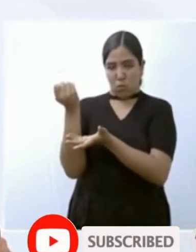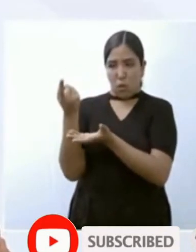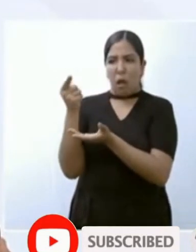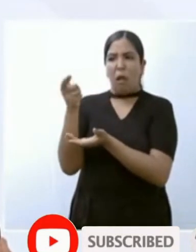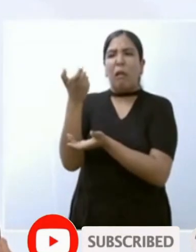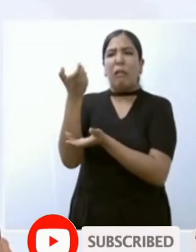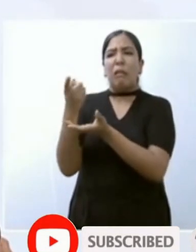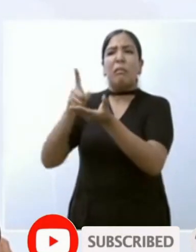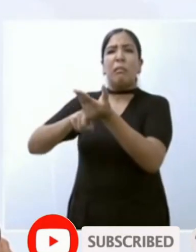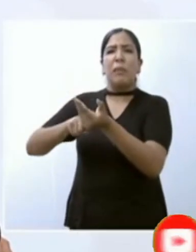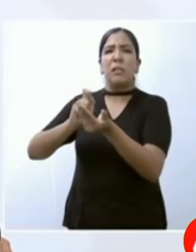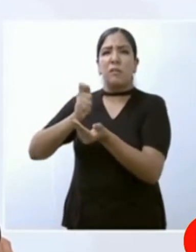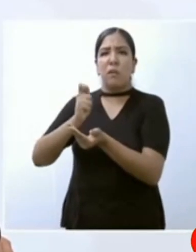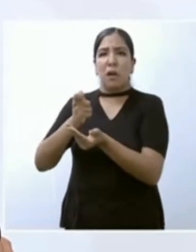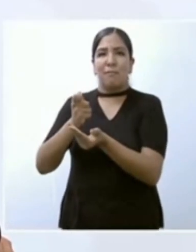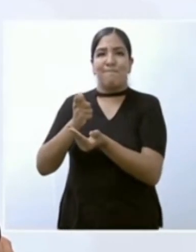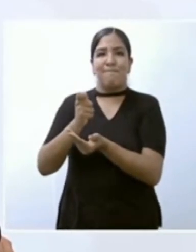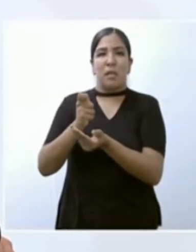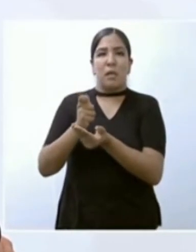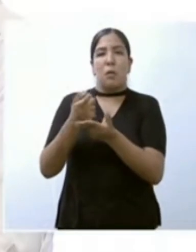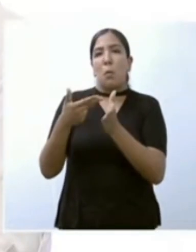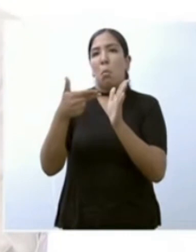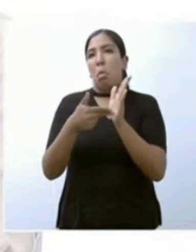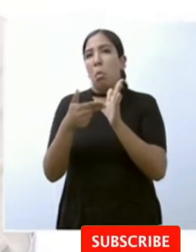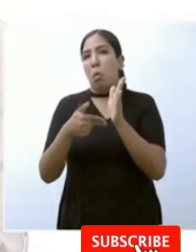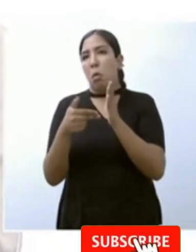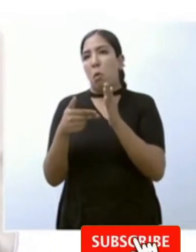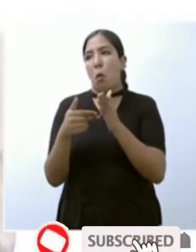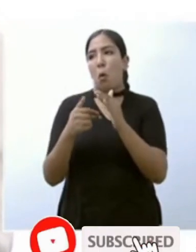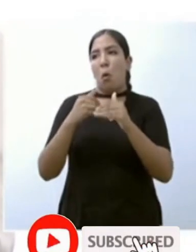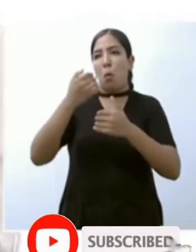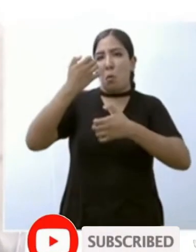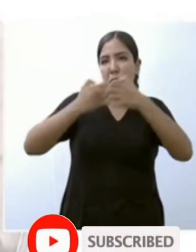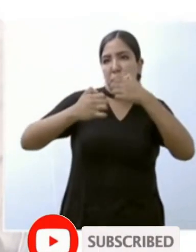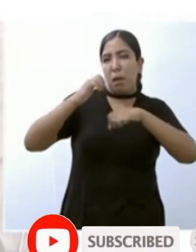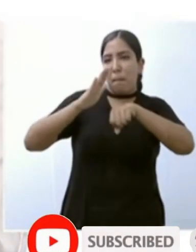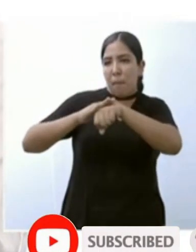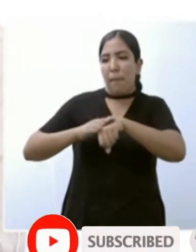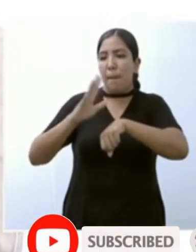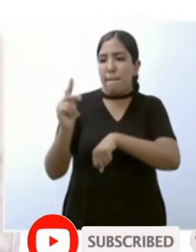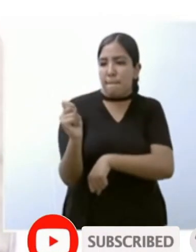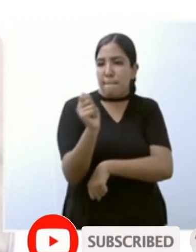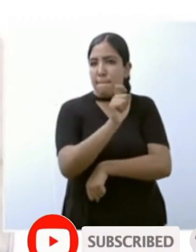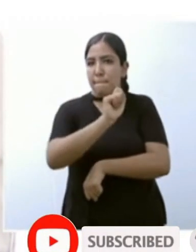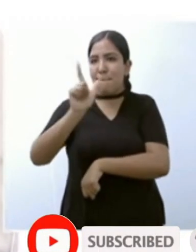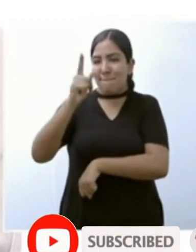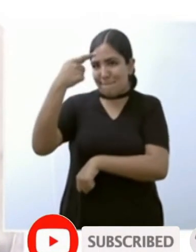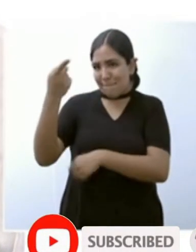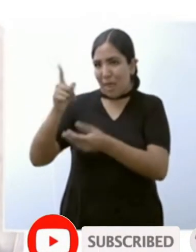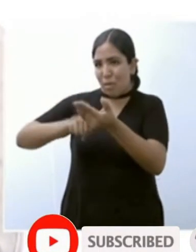capacidad empresarial tecnología y 50% de un proceso productivo